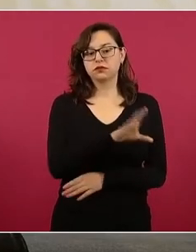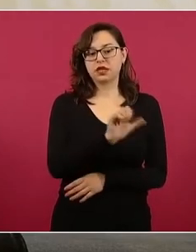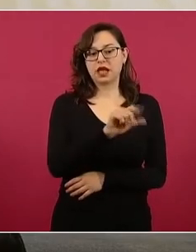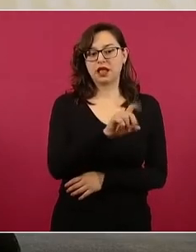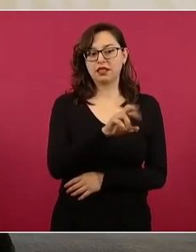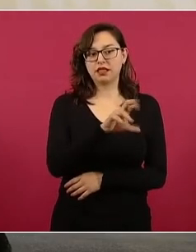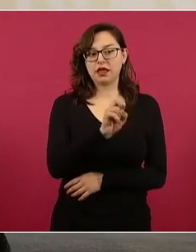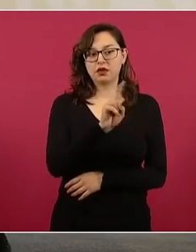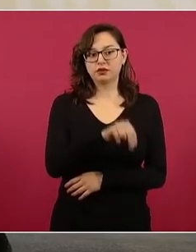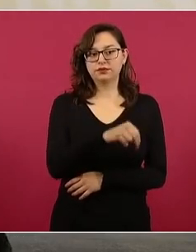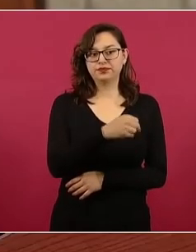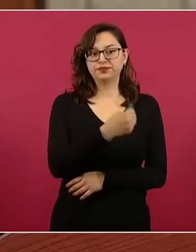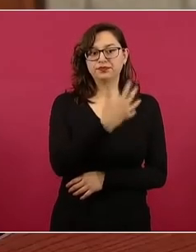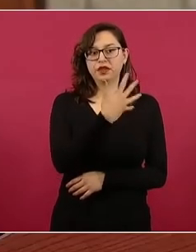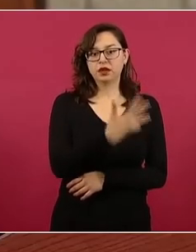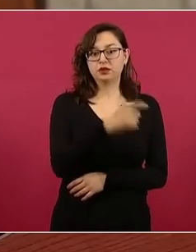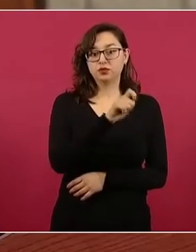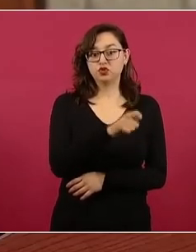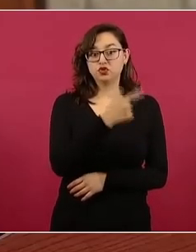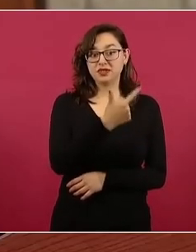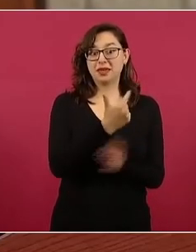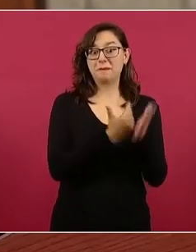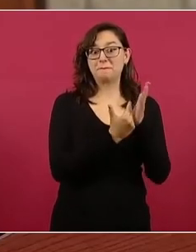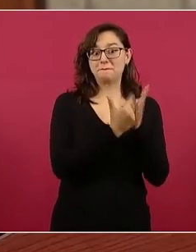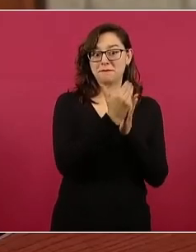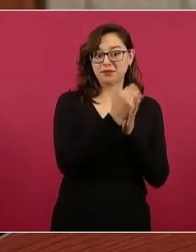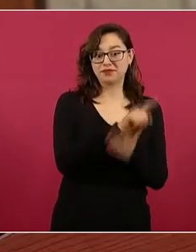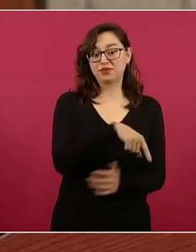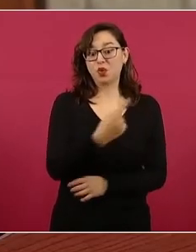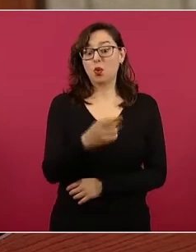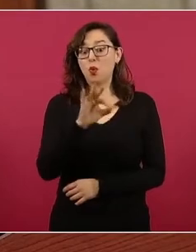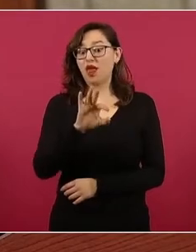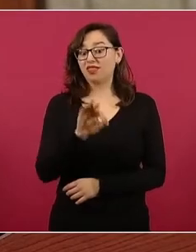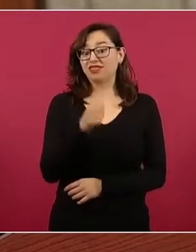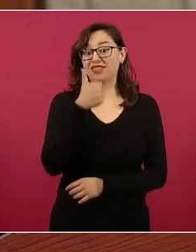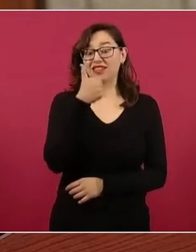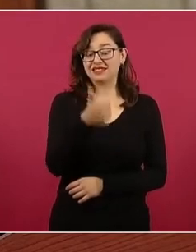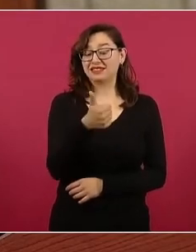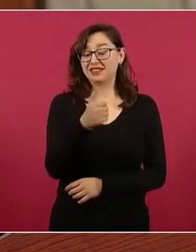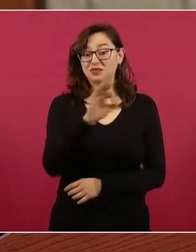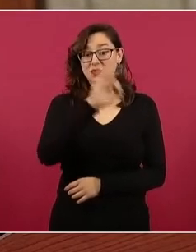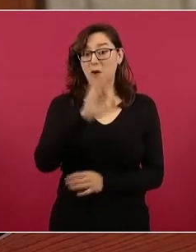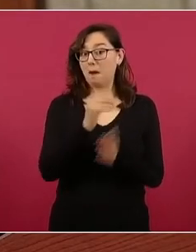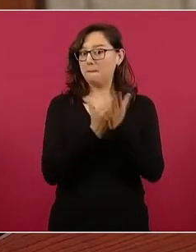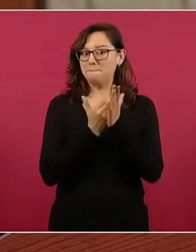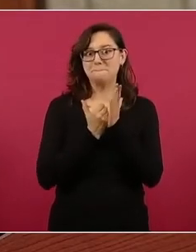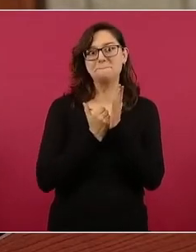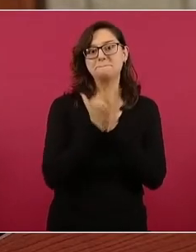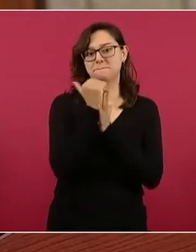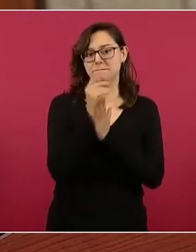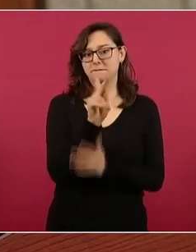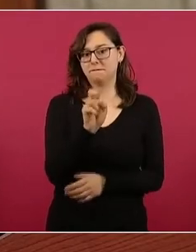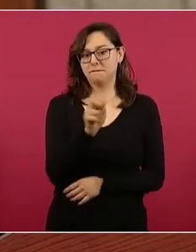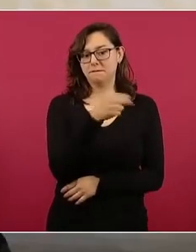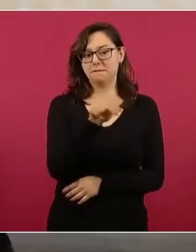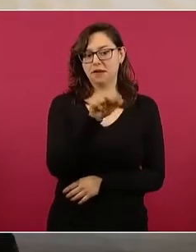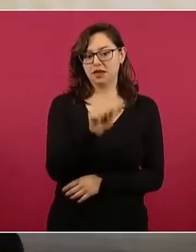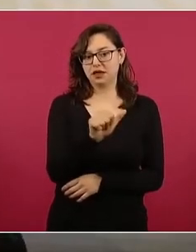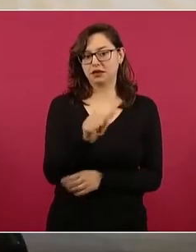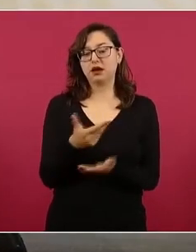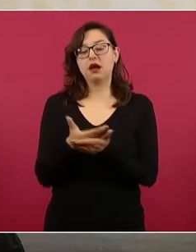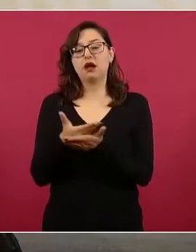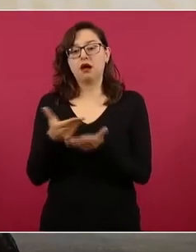con Peña y nosotros menos 2